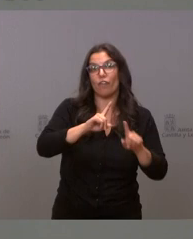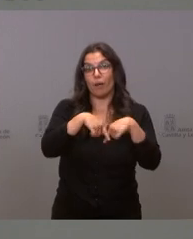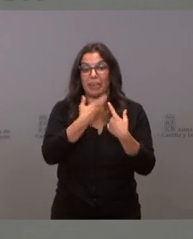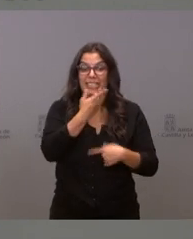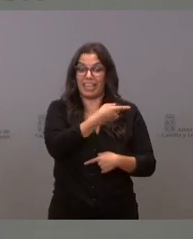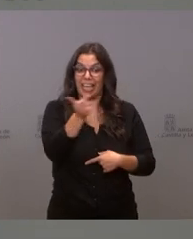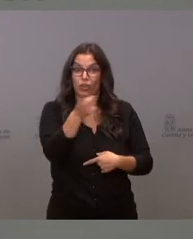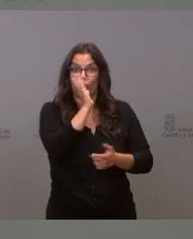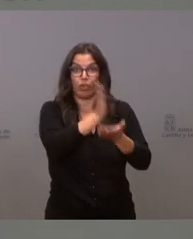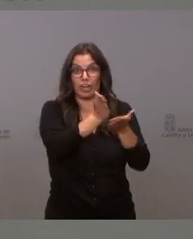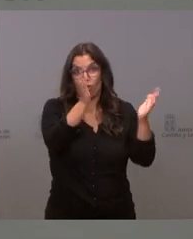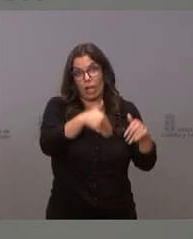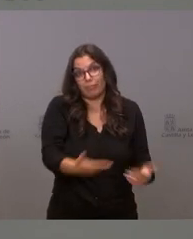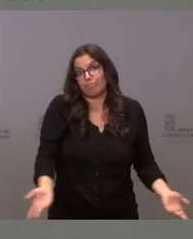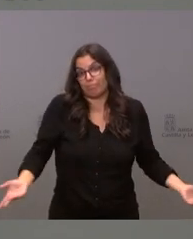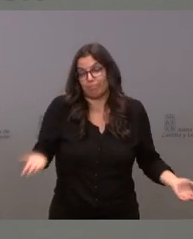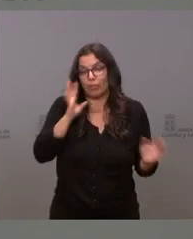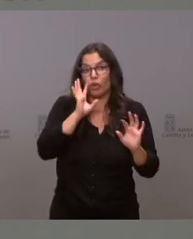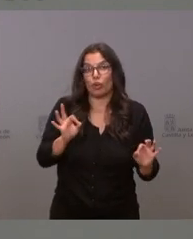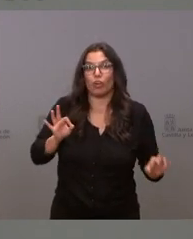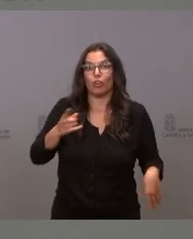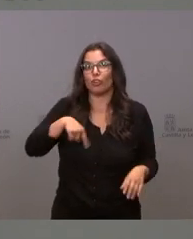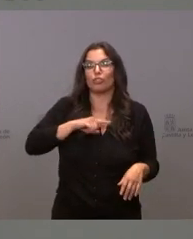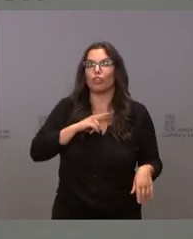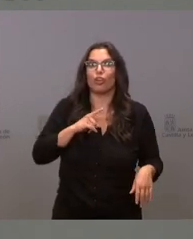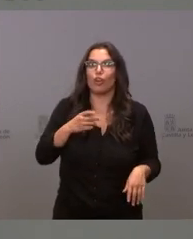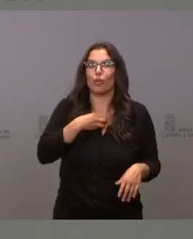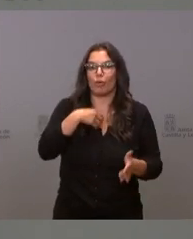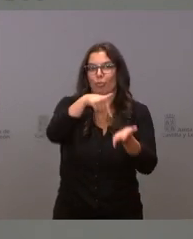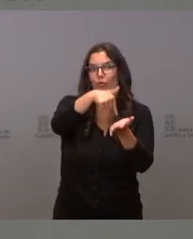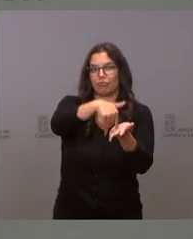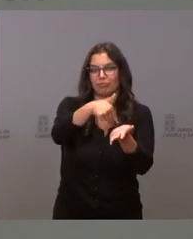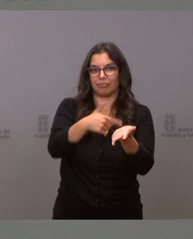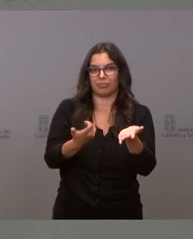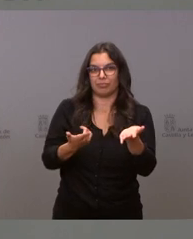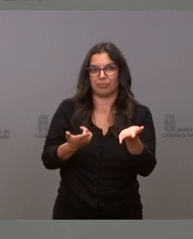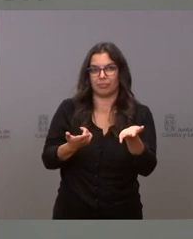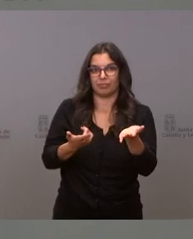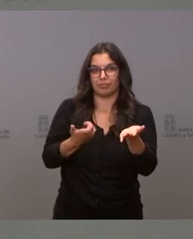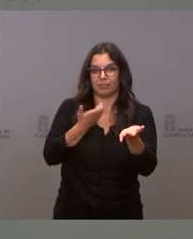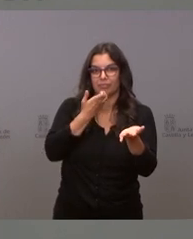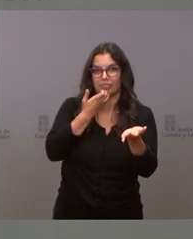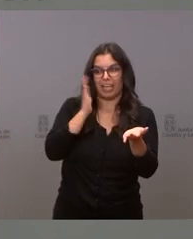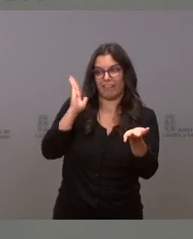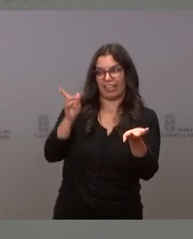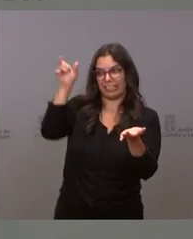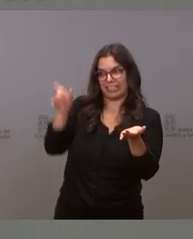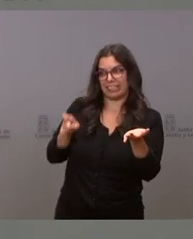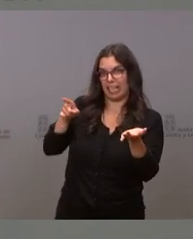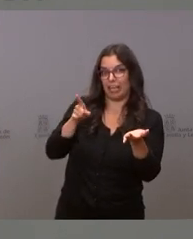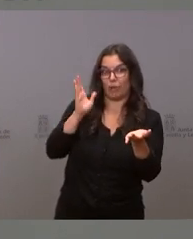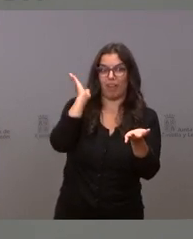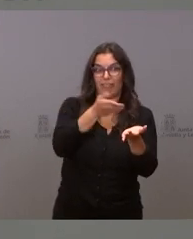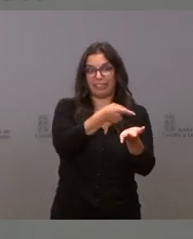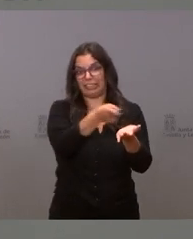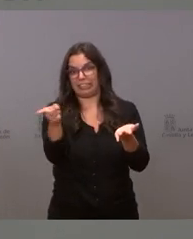corrupción evidentemente nosotros no podremos exigir el cumplimiento de una cosa que no afecta a nadie condenado porque nosotros no